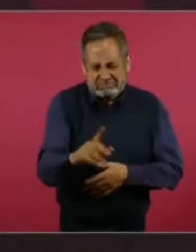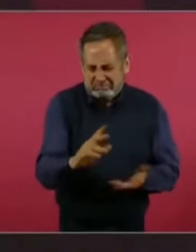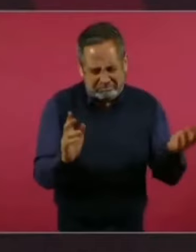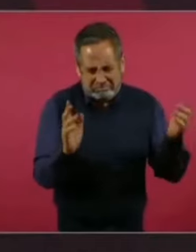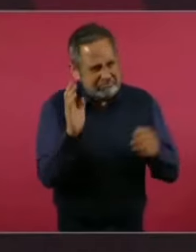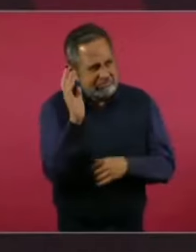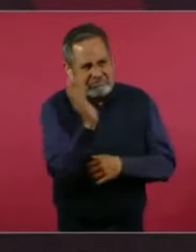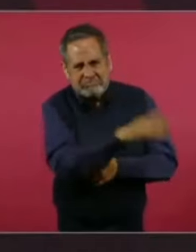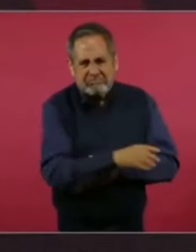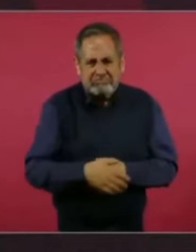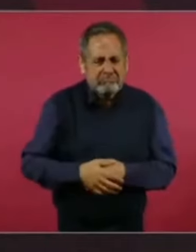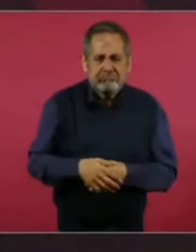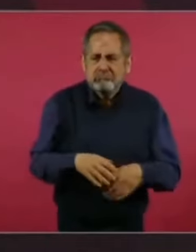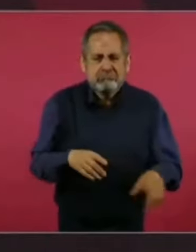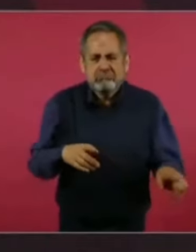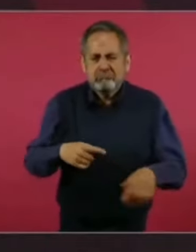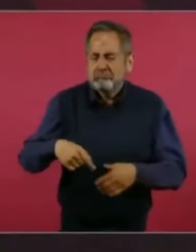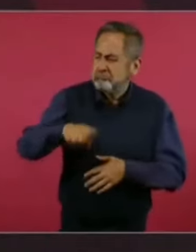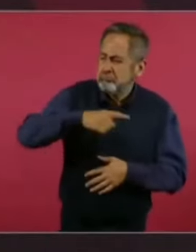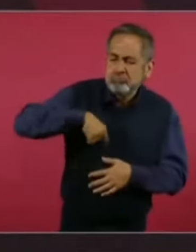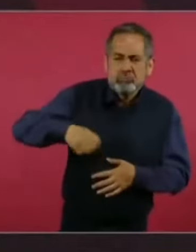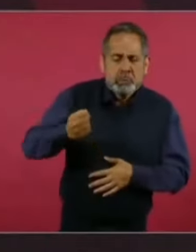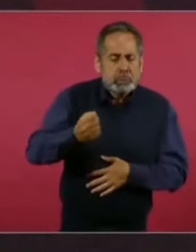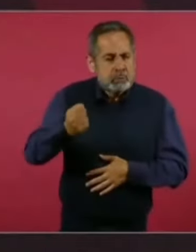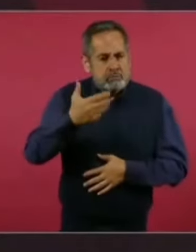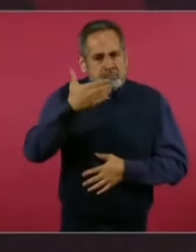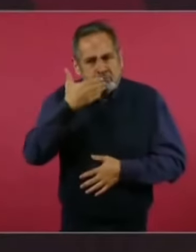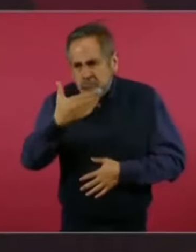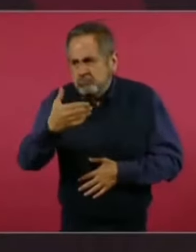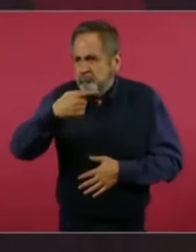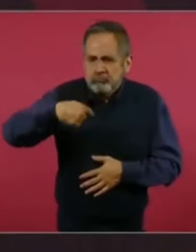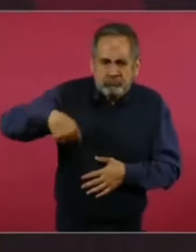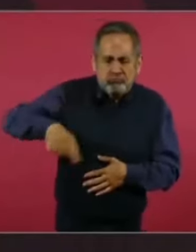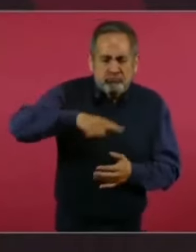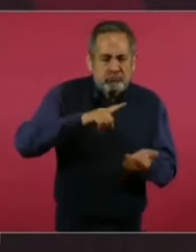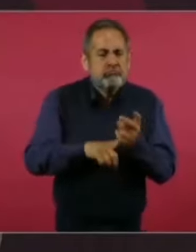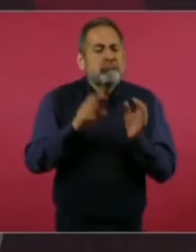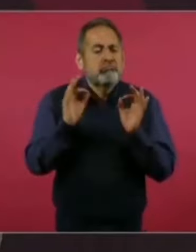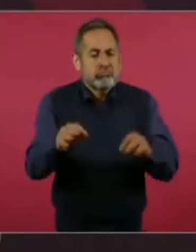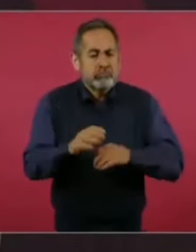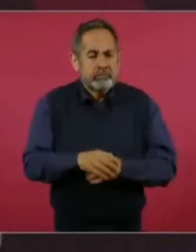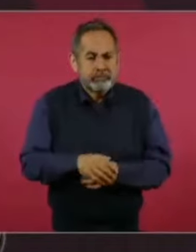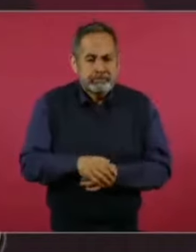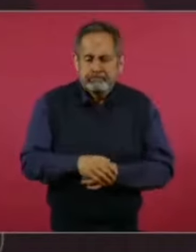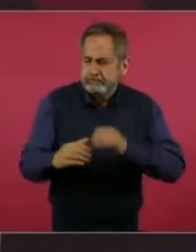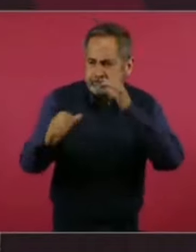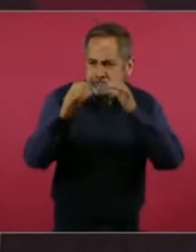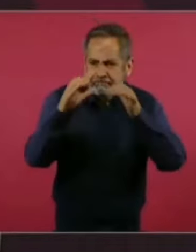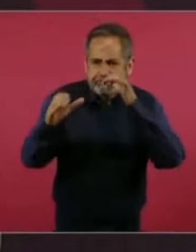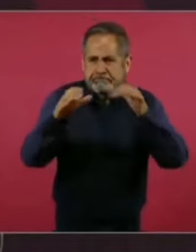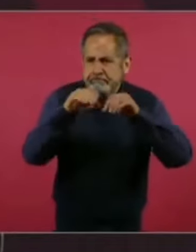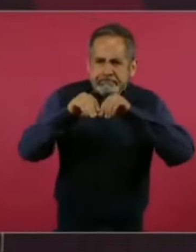no, afortunadamente sigue la comunicación